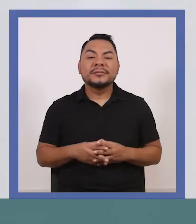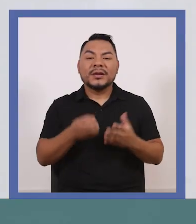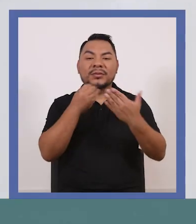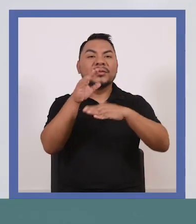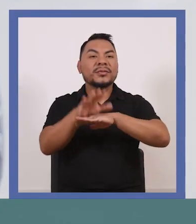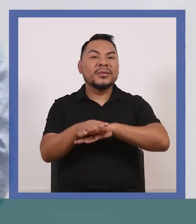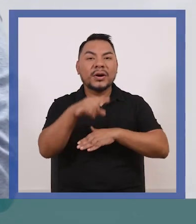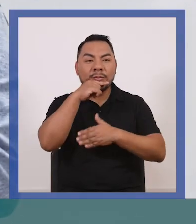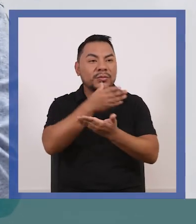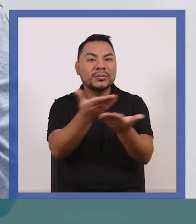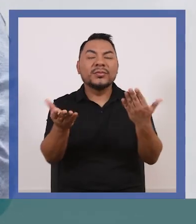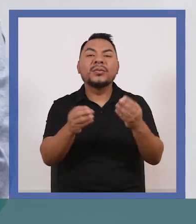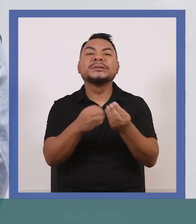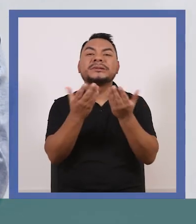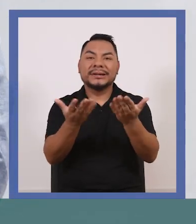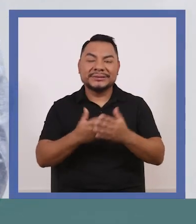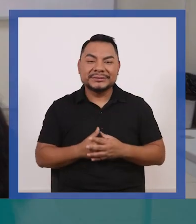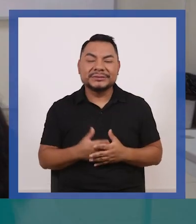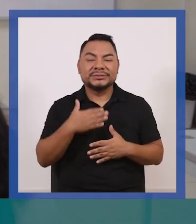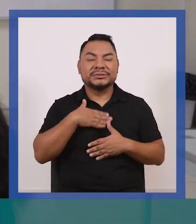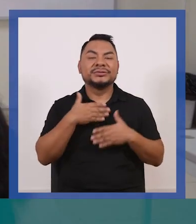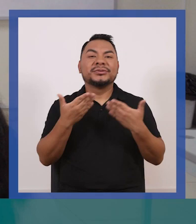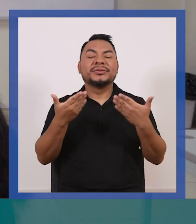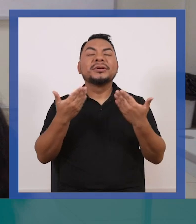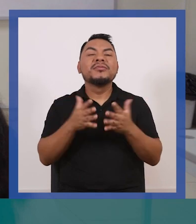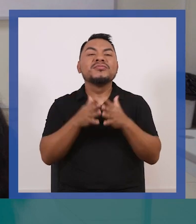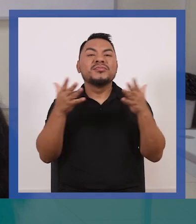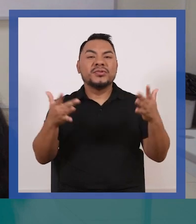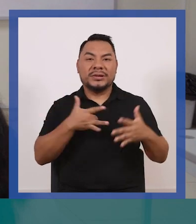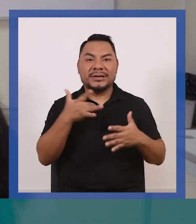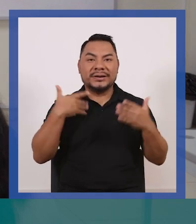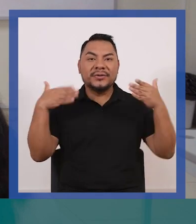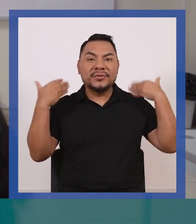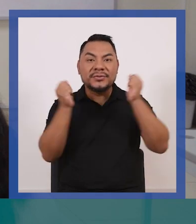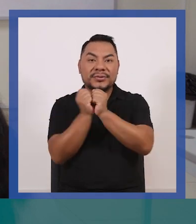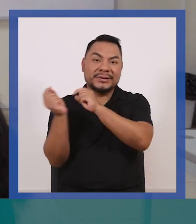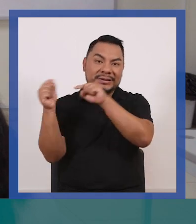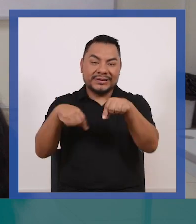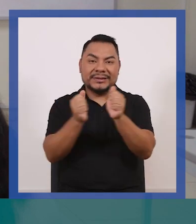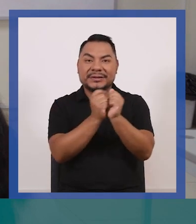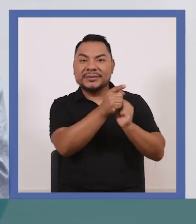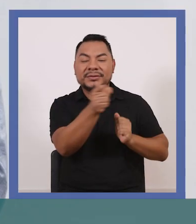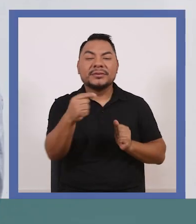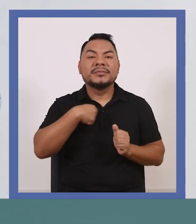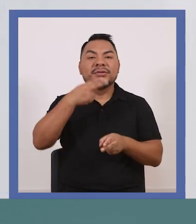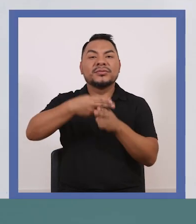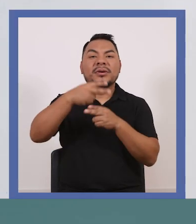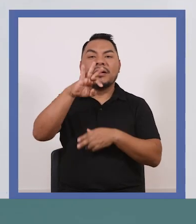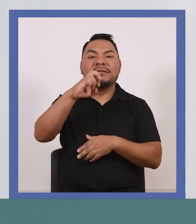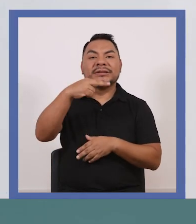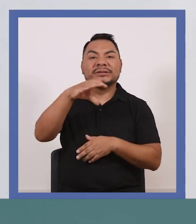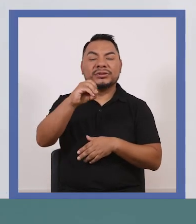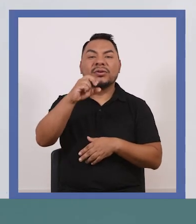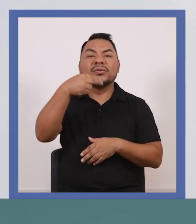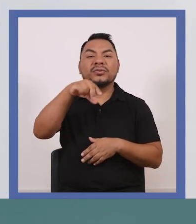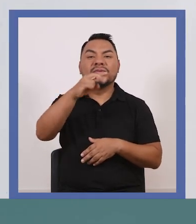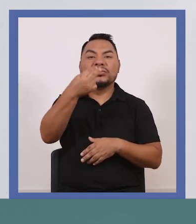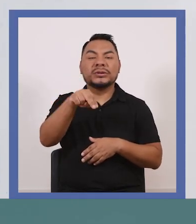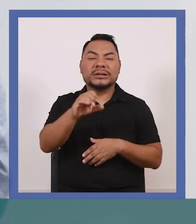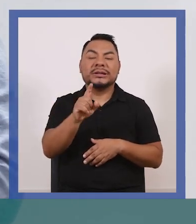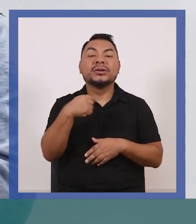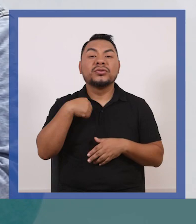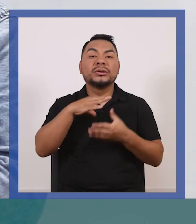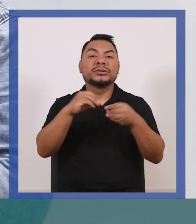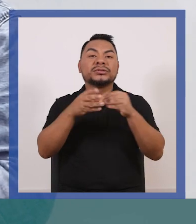Buenas tardes, chicas. ¿Cómo están? Yo estoy muy contento de estar aquí con ustedes. Mi nombre es Francisco Núñez,